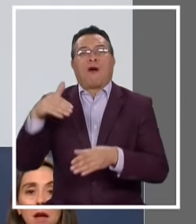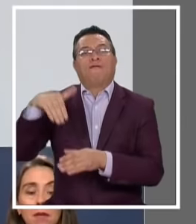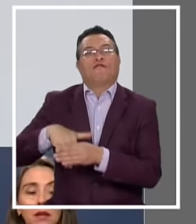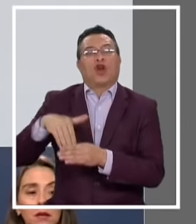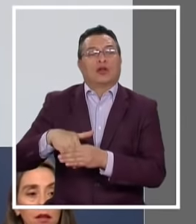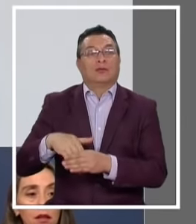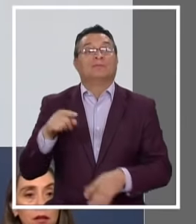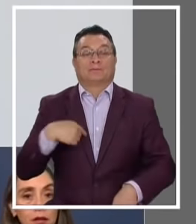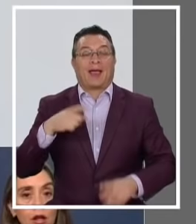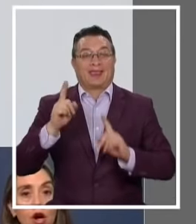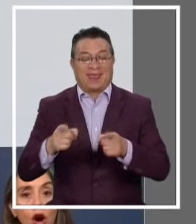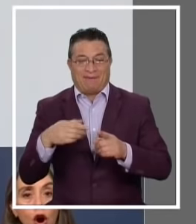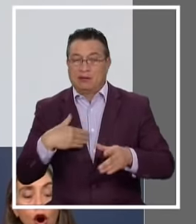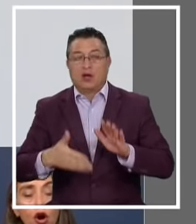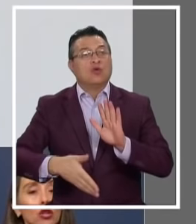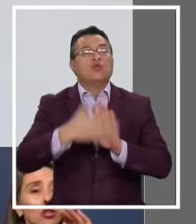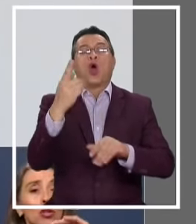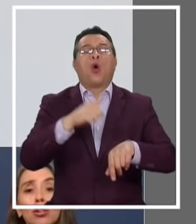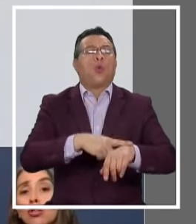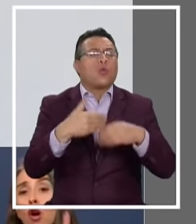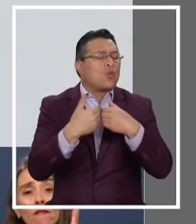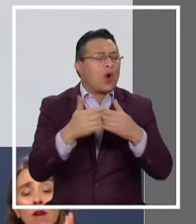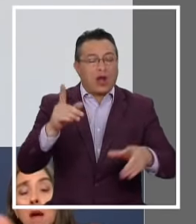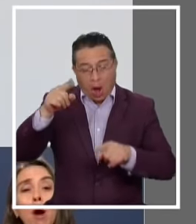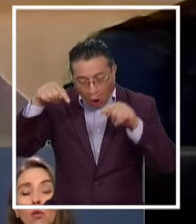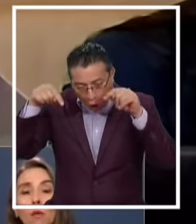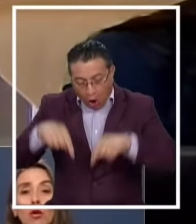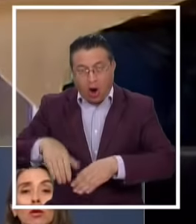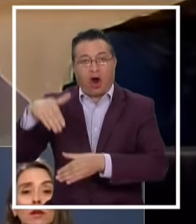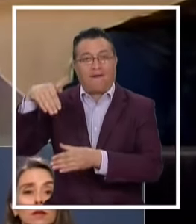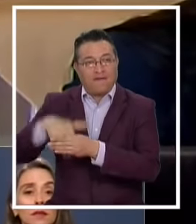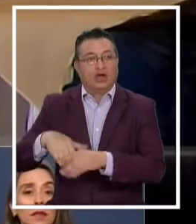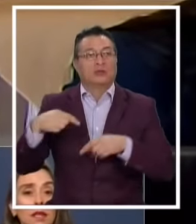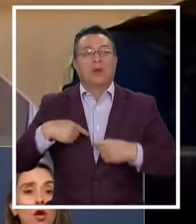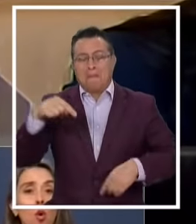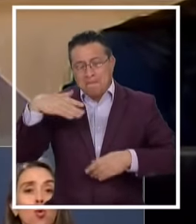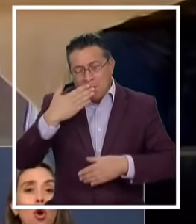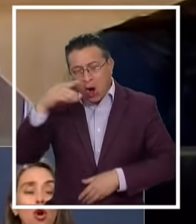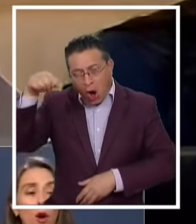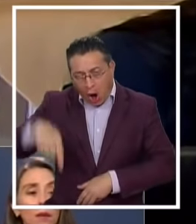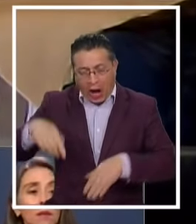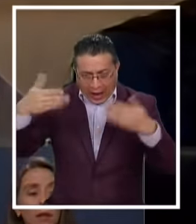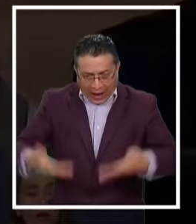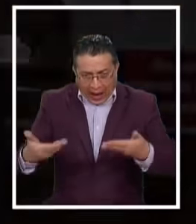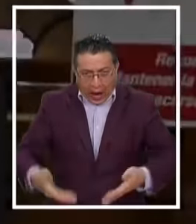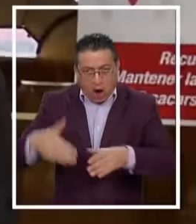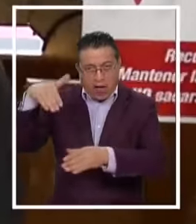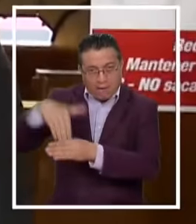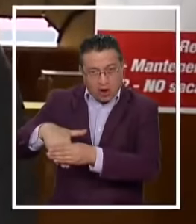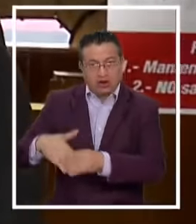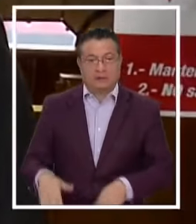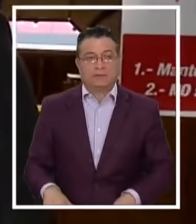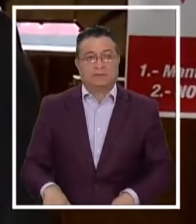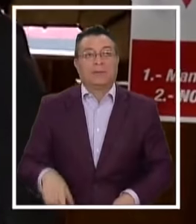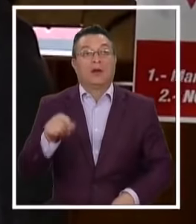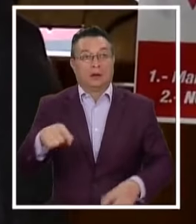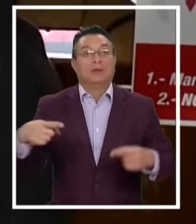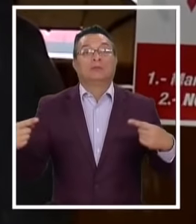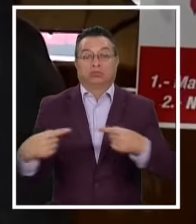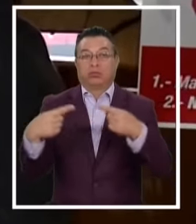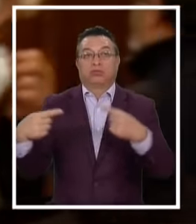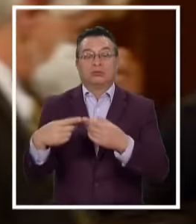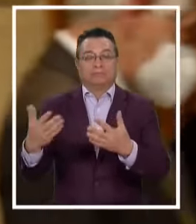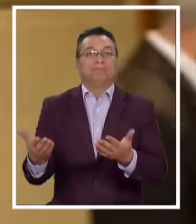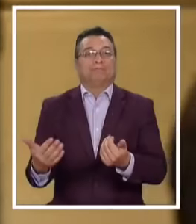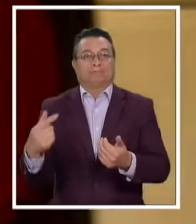Tenemos que irnos hoy día a la hora que sea, pero votando este proyecto Votemos en este momento, aquí, ahora Exigencias que provocaron la